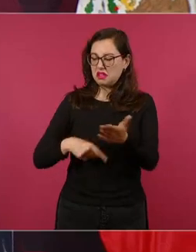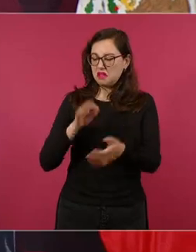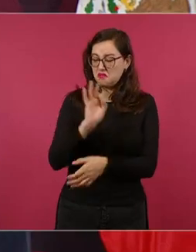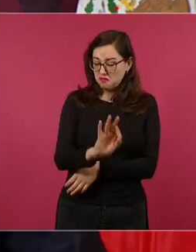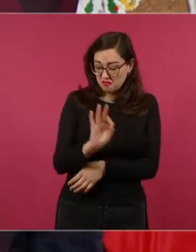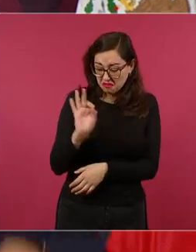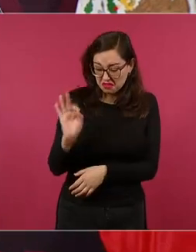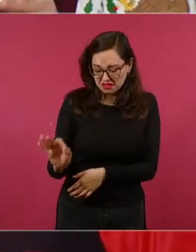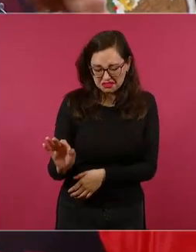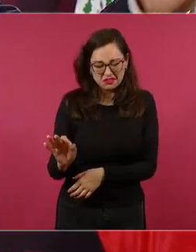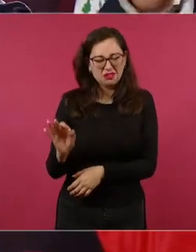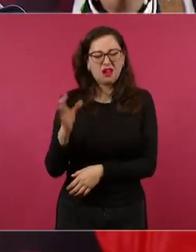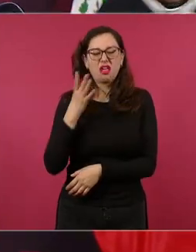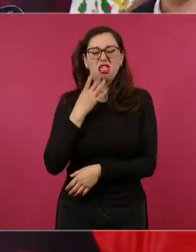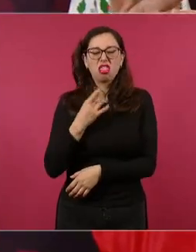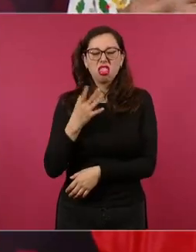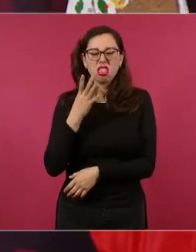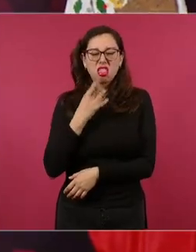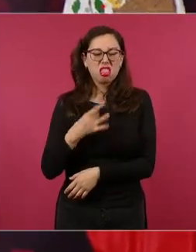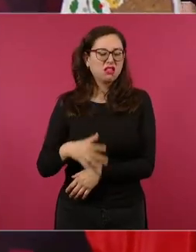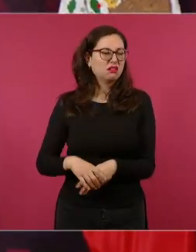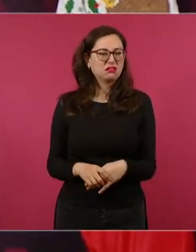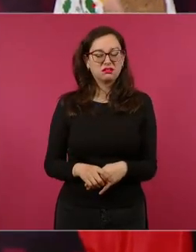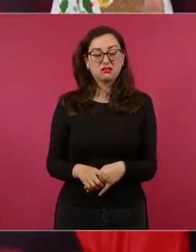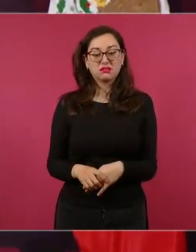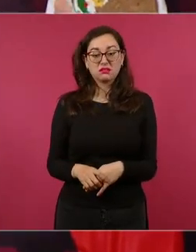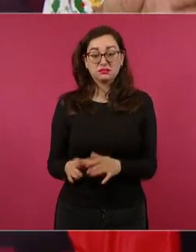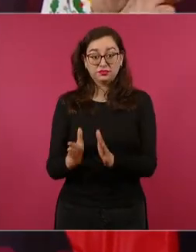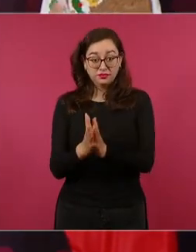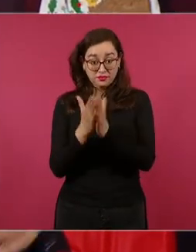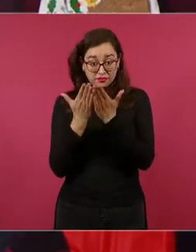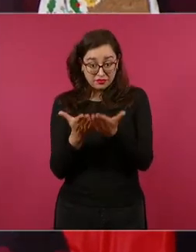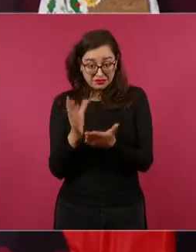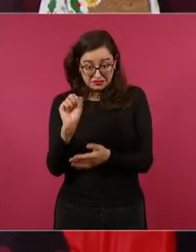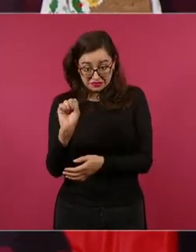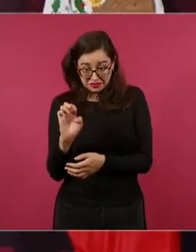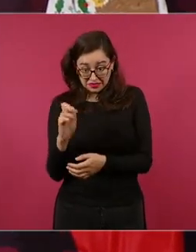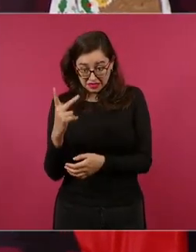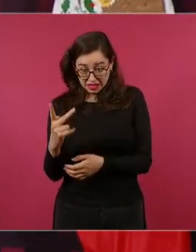hasta modificaron los libros de texto